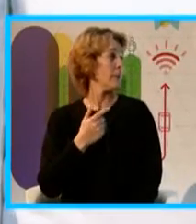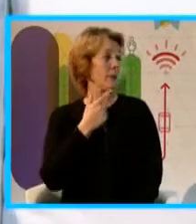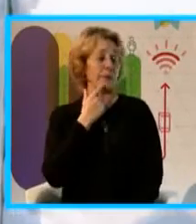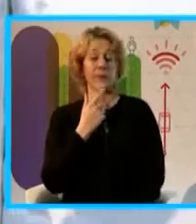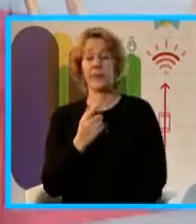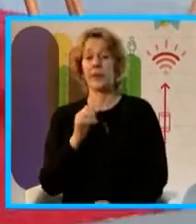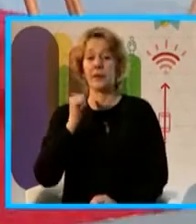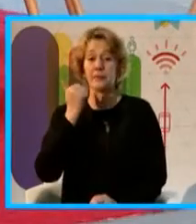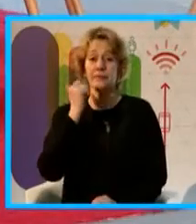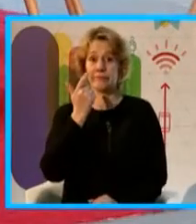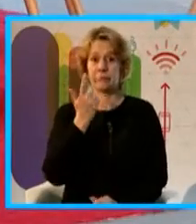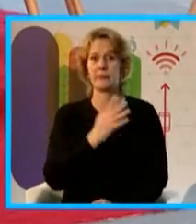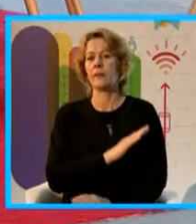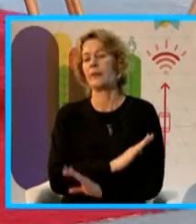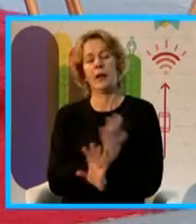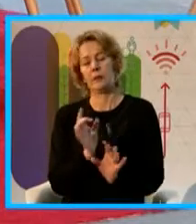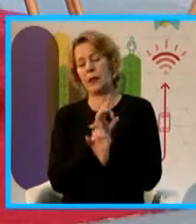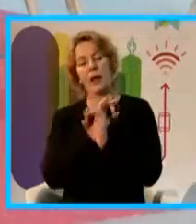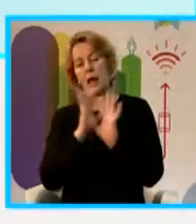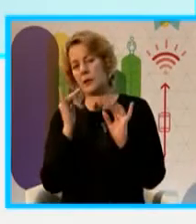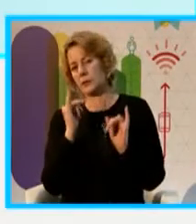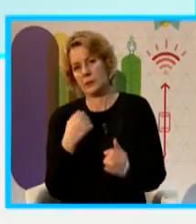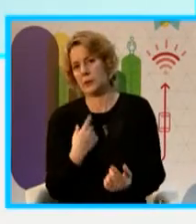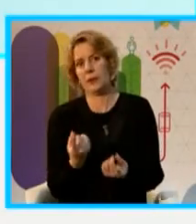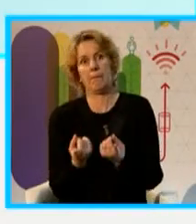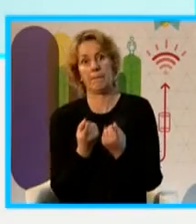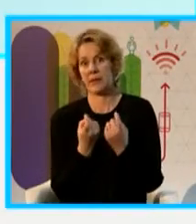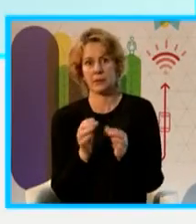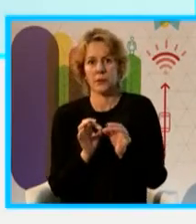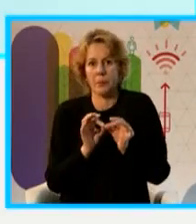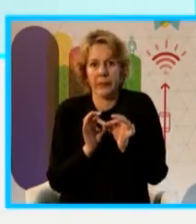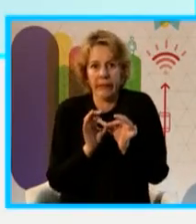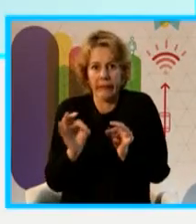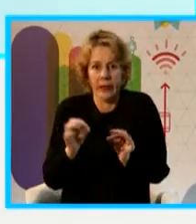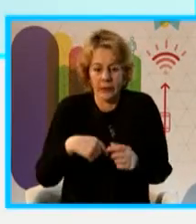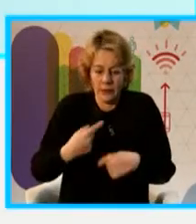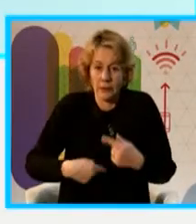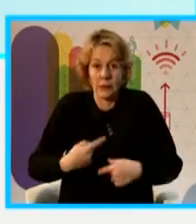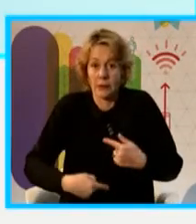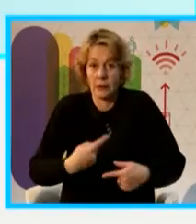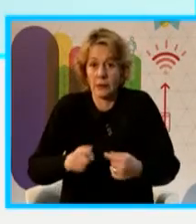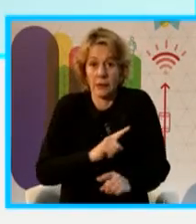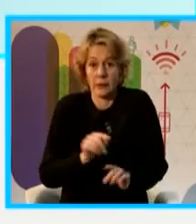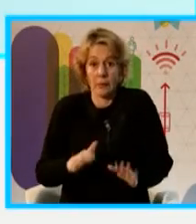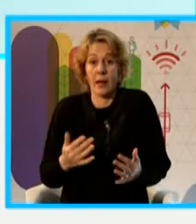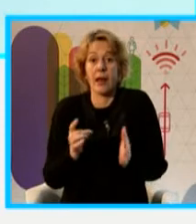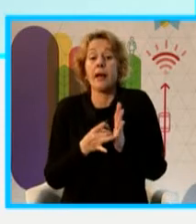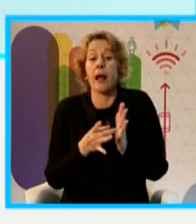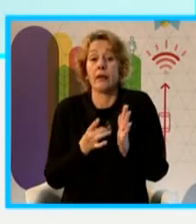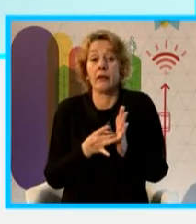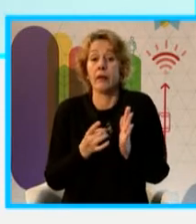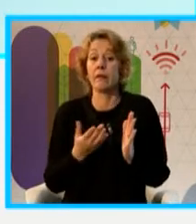se hizo evidente la necesidad de contar con medidas continuas de calidad de aire y ahí apareció